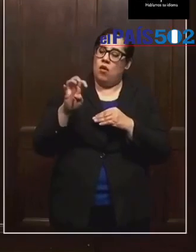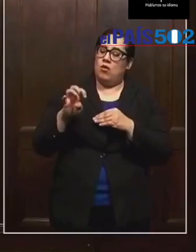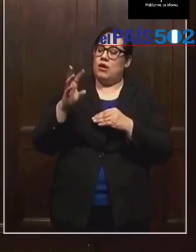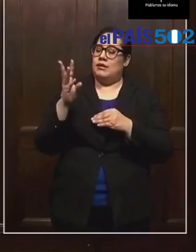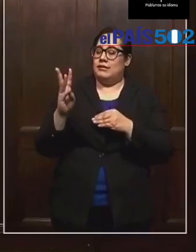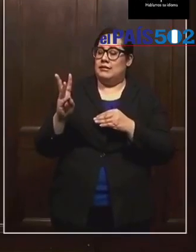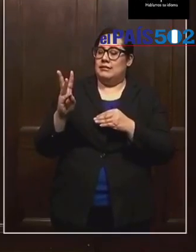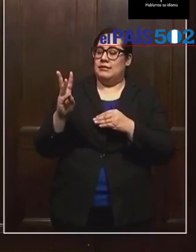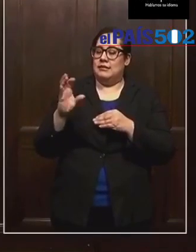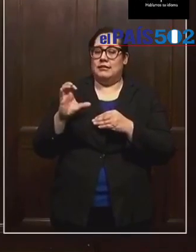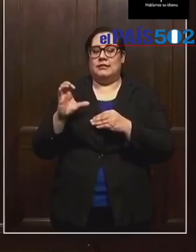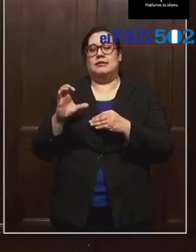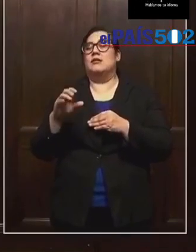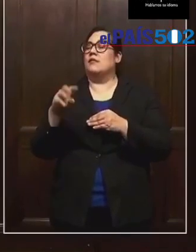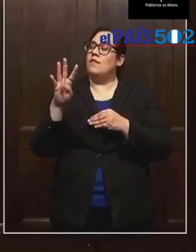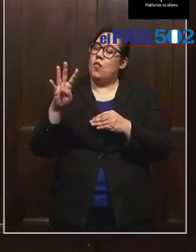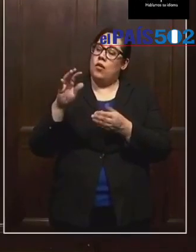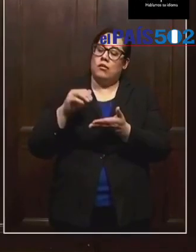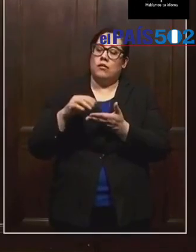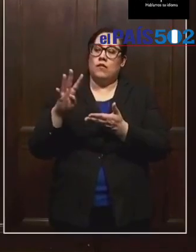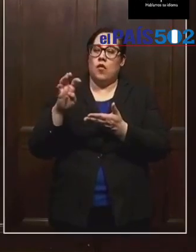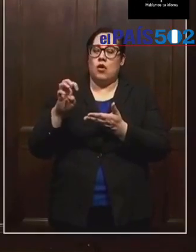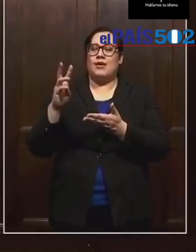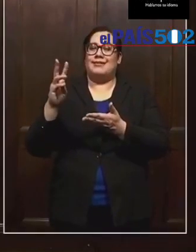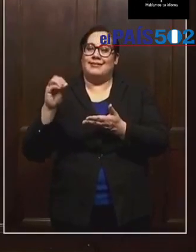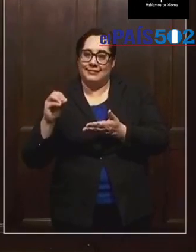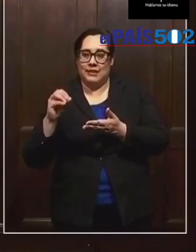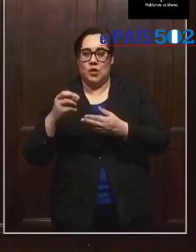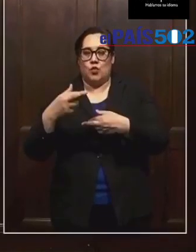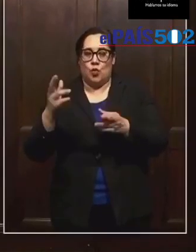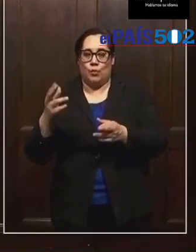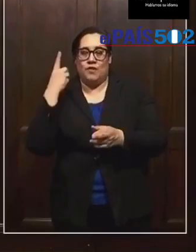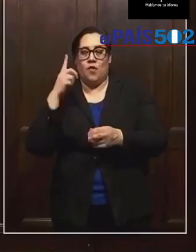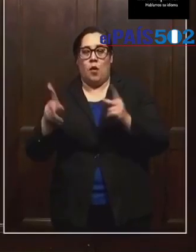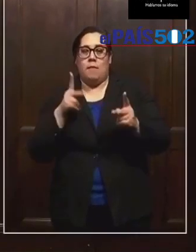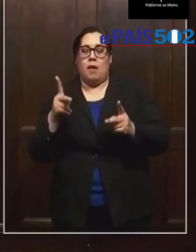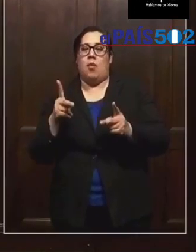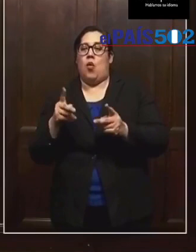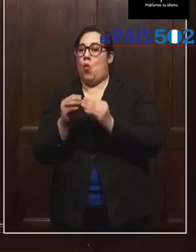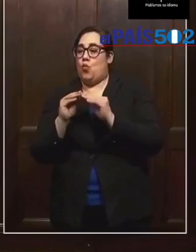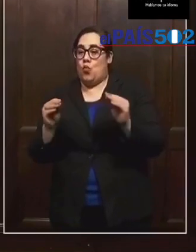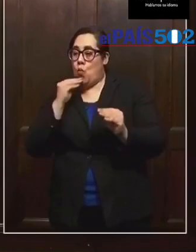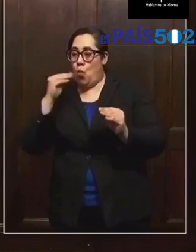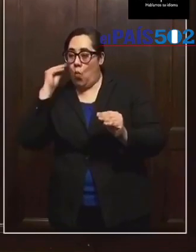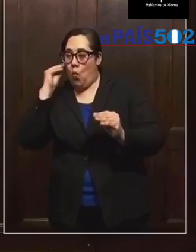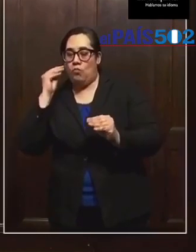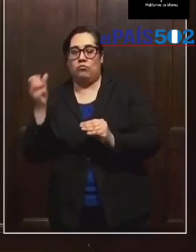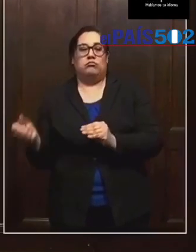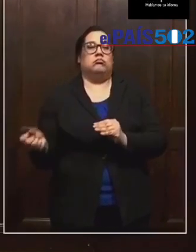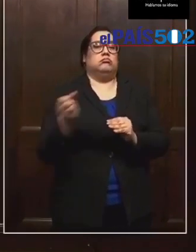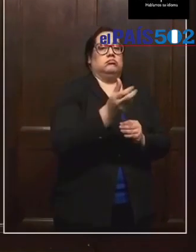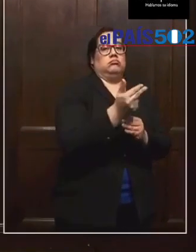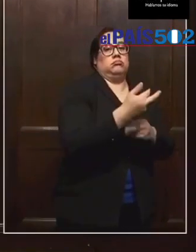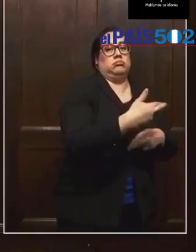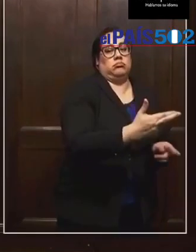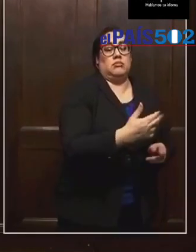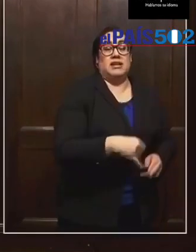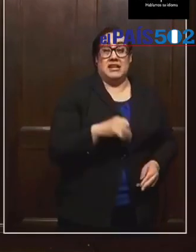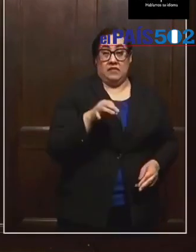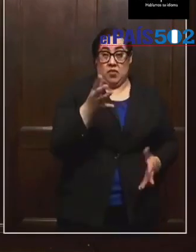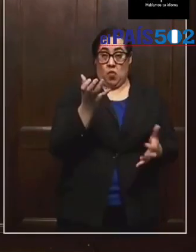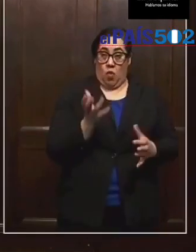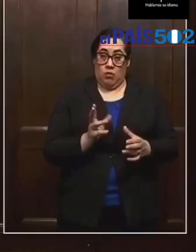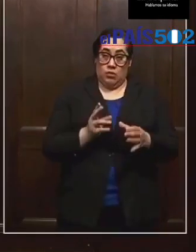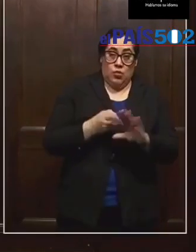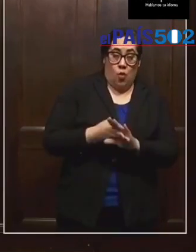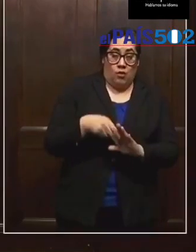habitaciones para alojar a personas sin hogar. Si te quieres unir